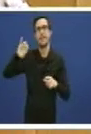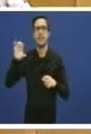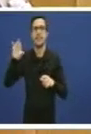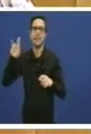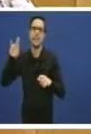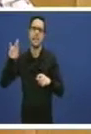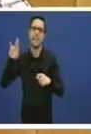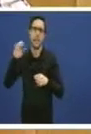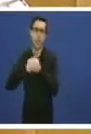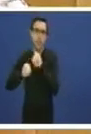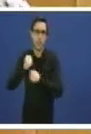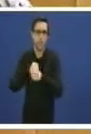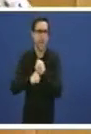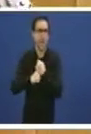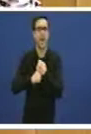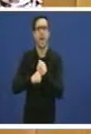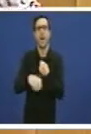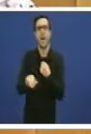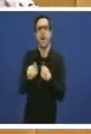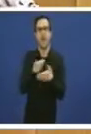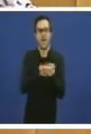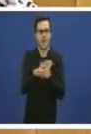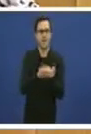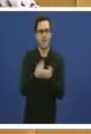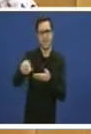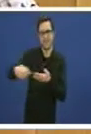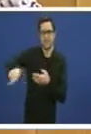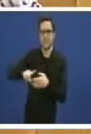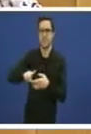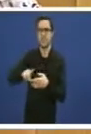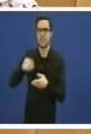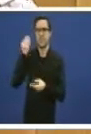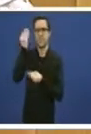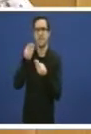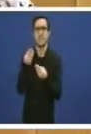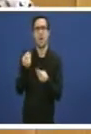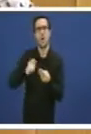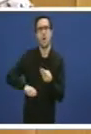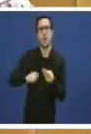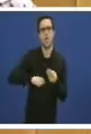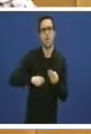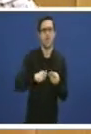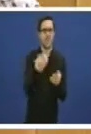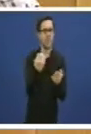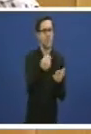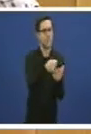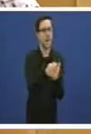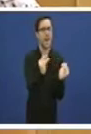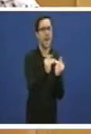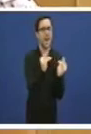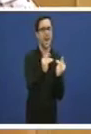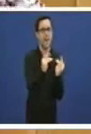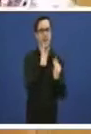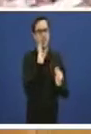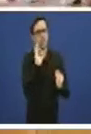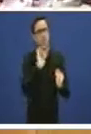conselleira falando de que están vostedes pensando en cobrar polas camas dos hospitais por ducharse nos hospitais e por comer nos